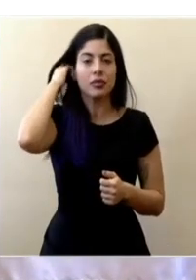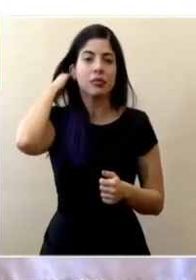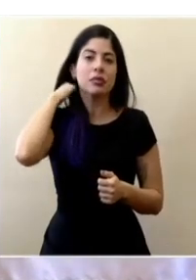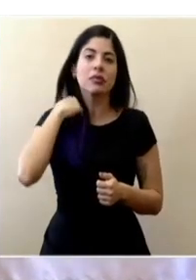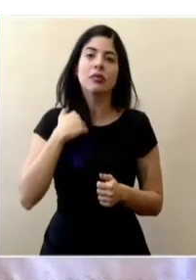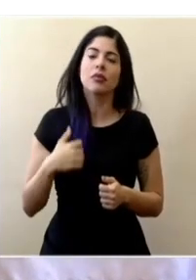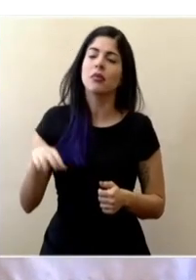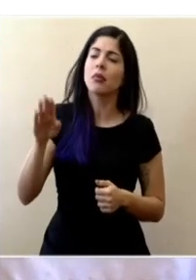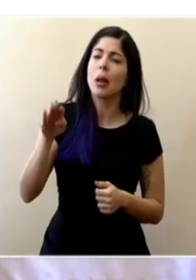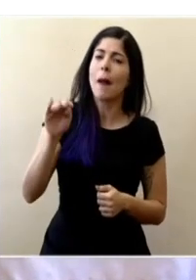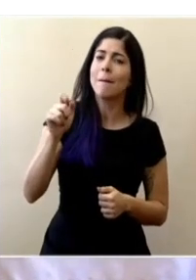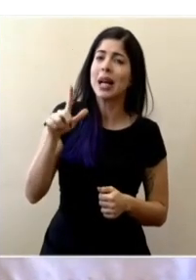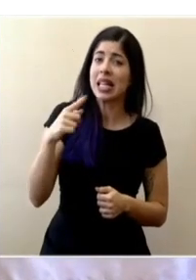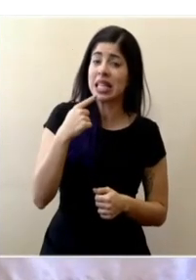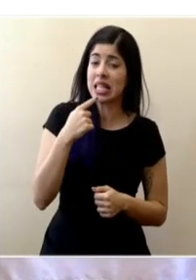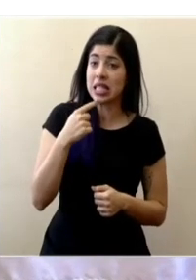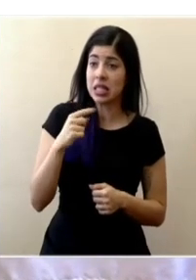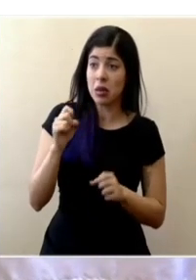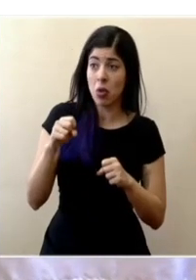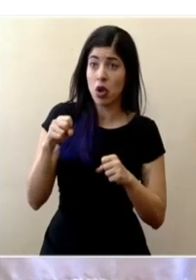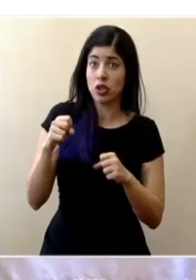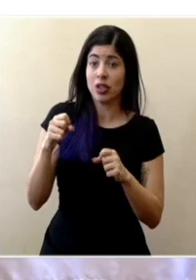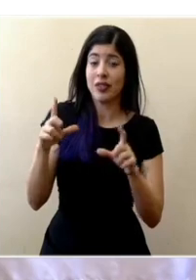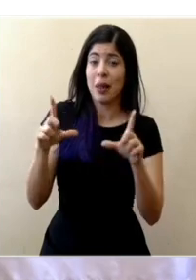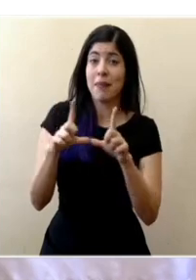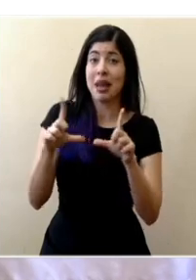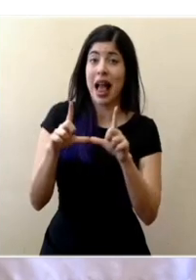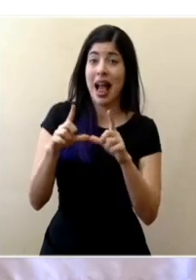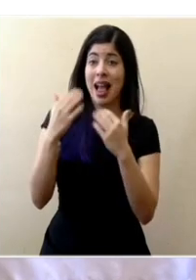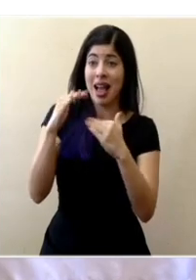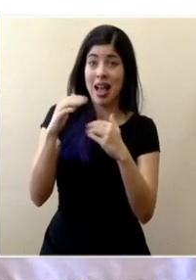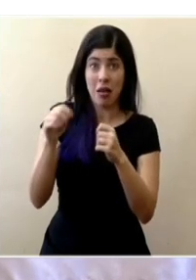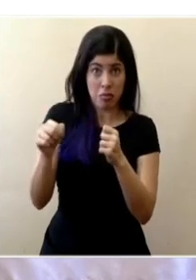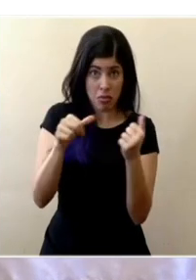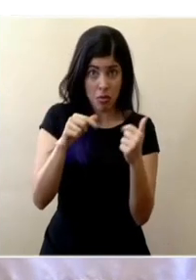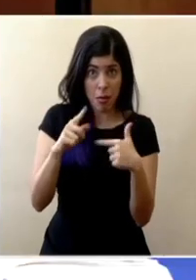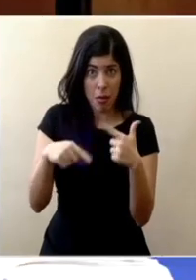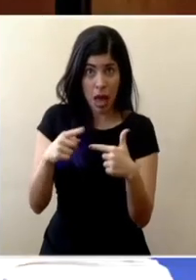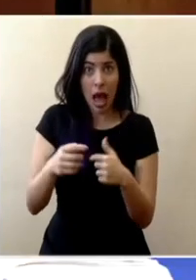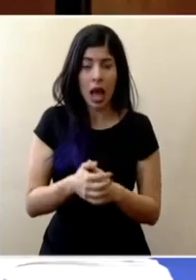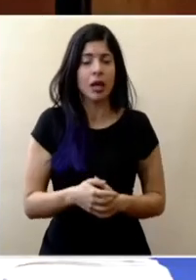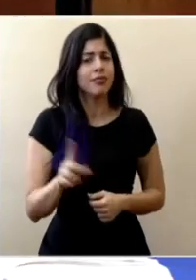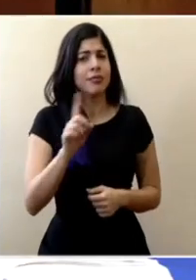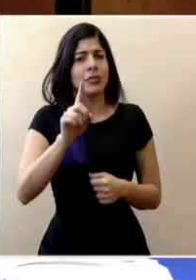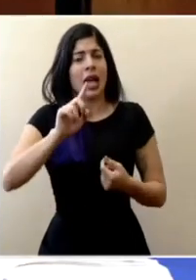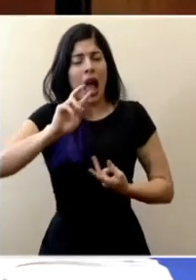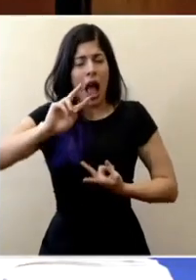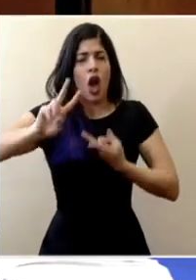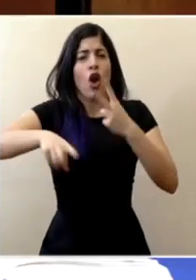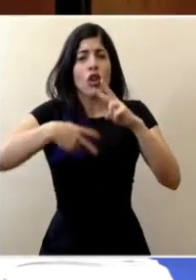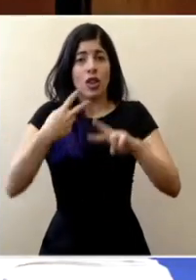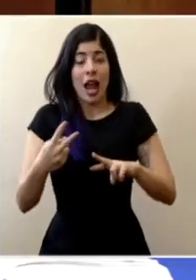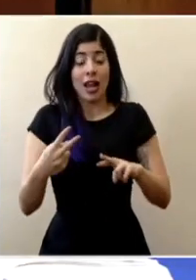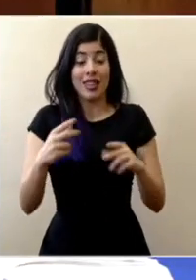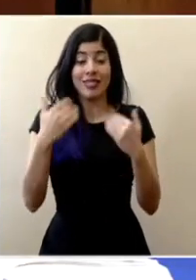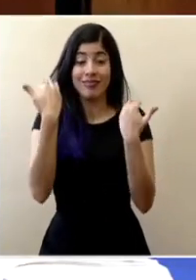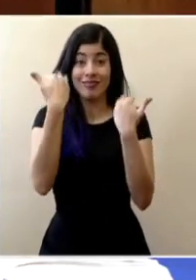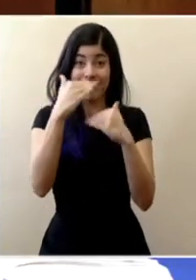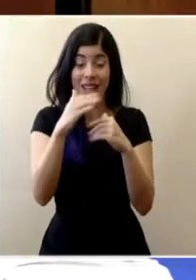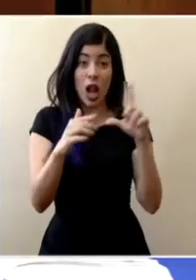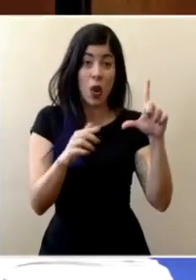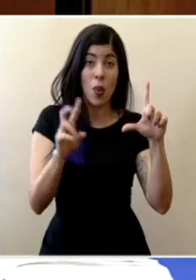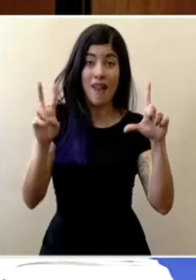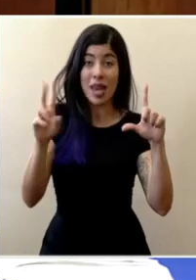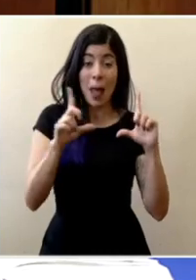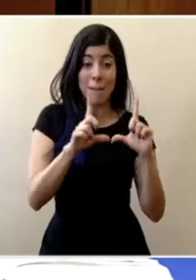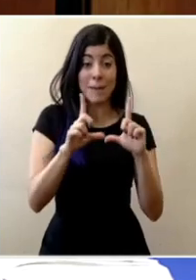consultan si se ha considerado eliminar la restricción vehicular normal en estos días no no todo lo contrario la restricción vehicular normal de lunes